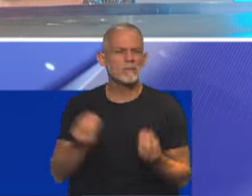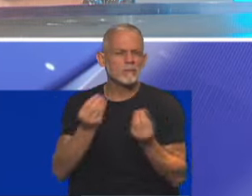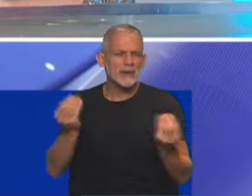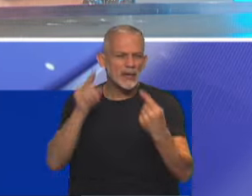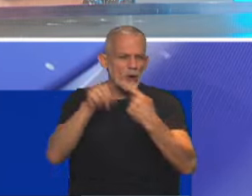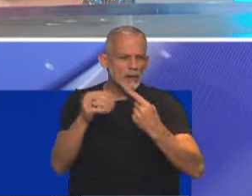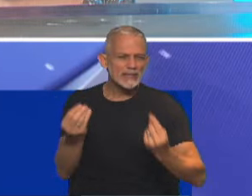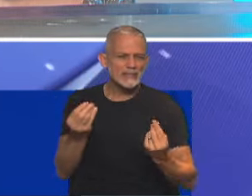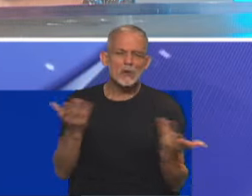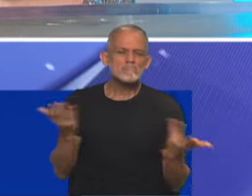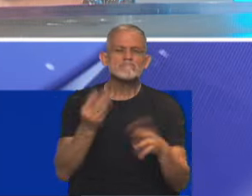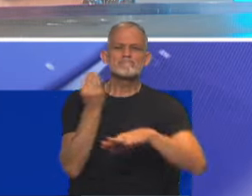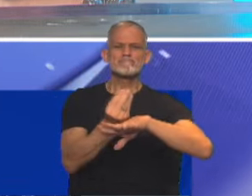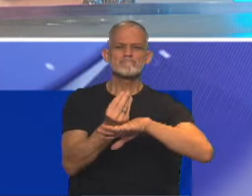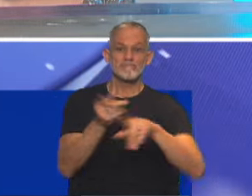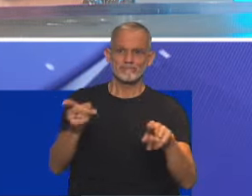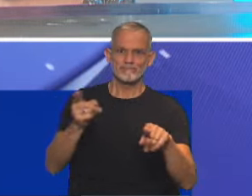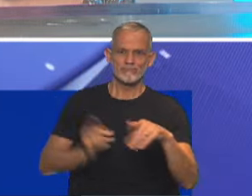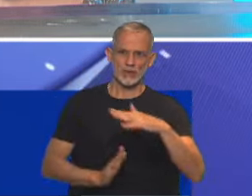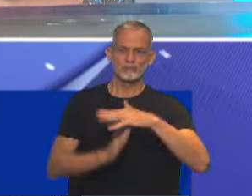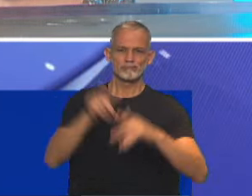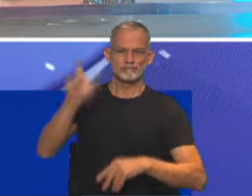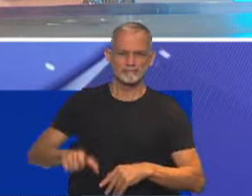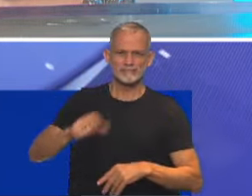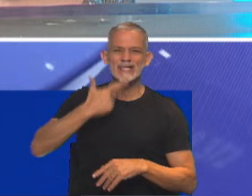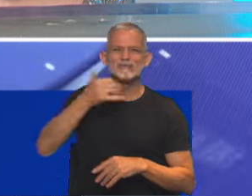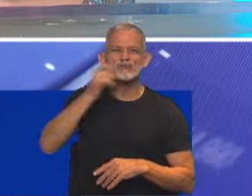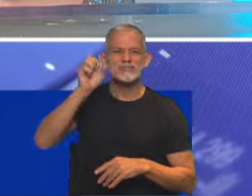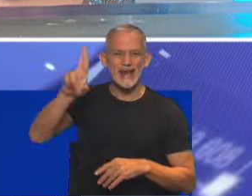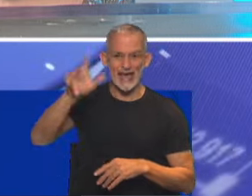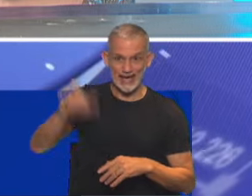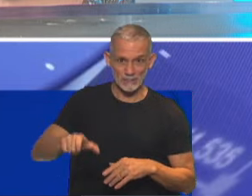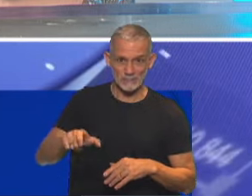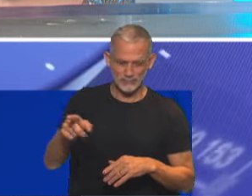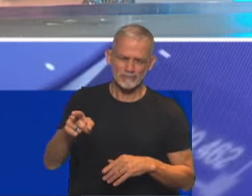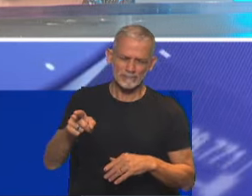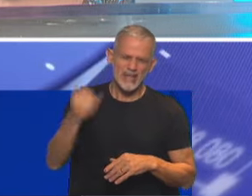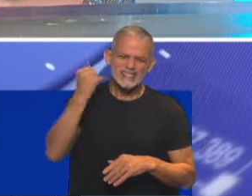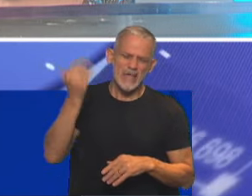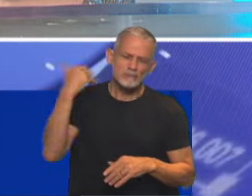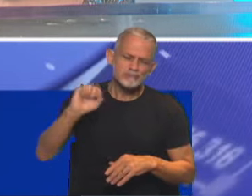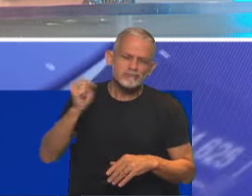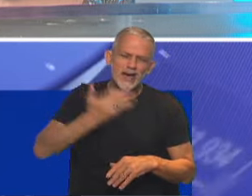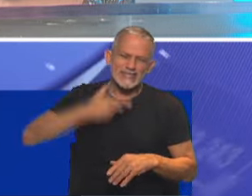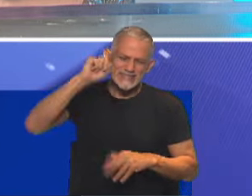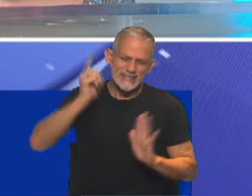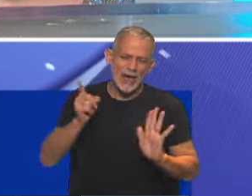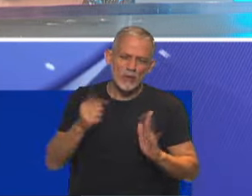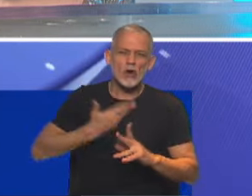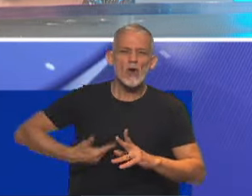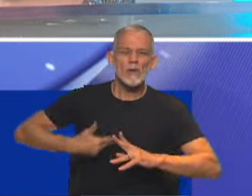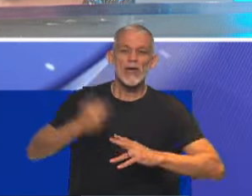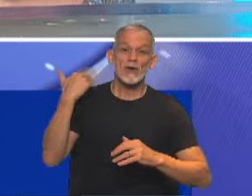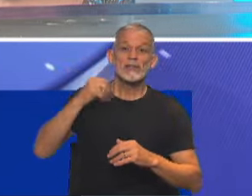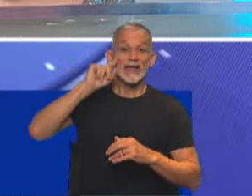designarlo acá en la cabeza de Sturzenegger, este funcionario que recordemos ya pasó por el Estado en el gobierno